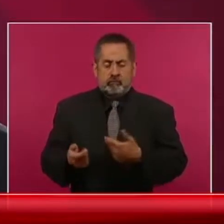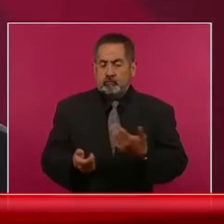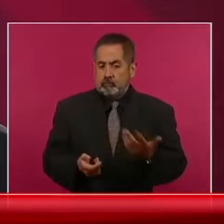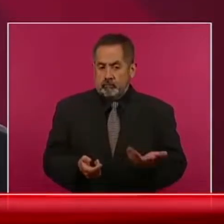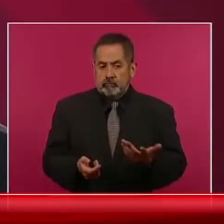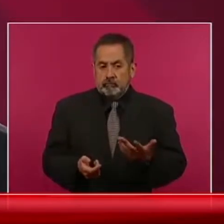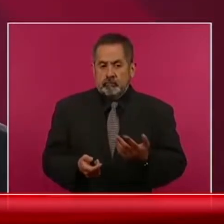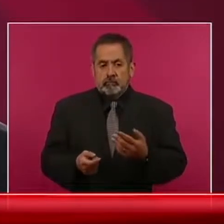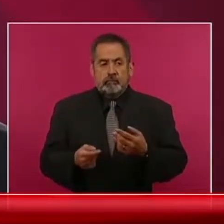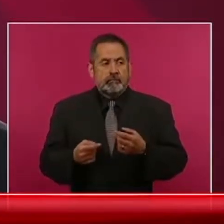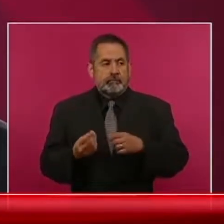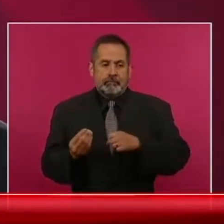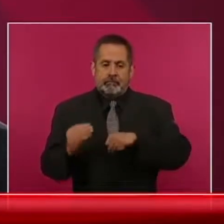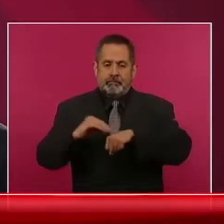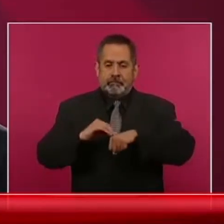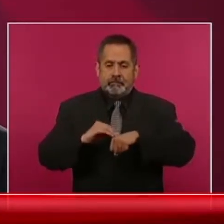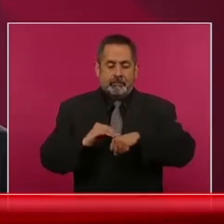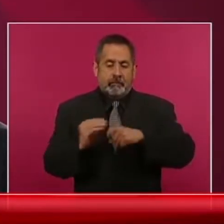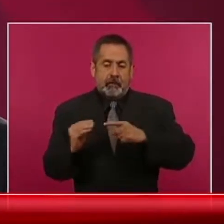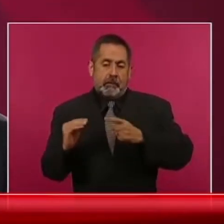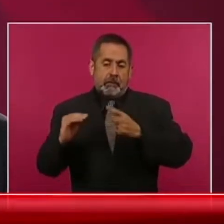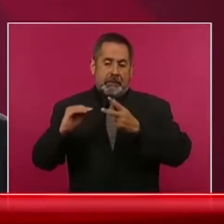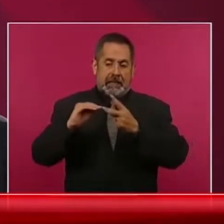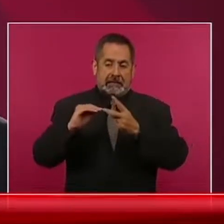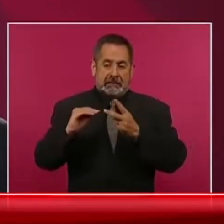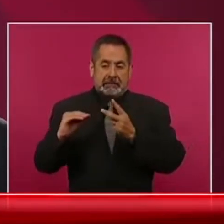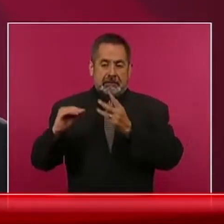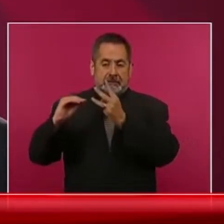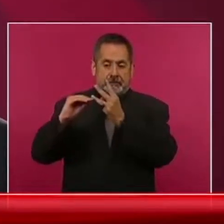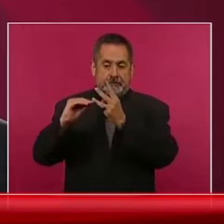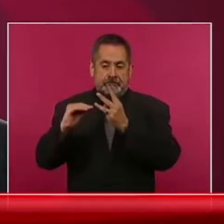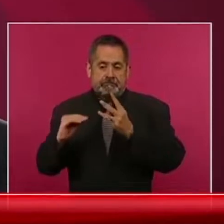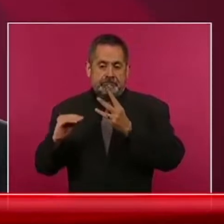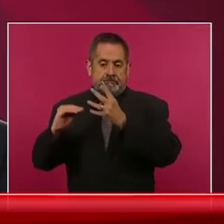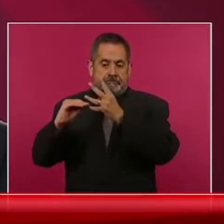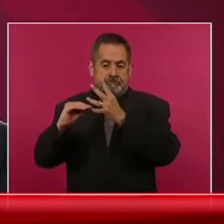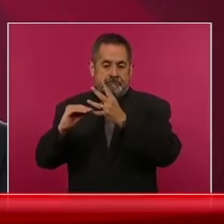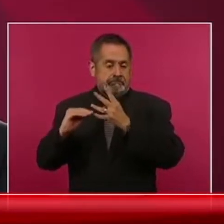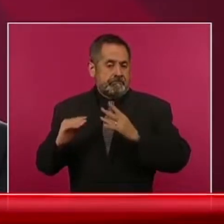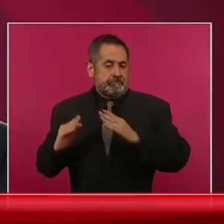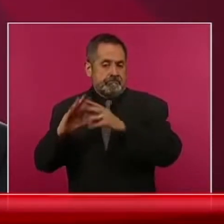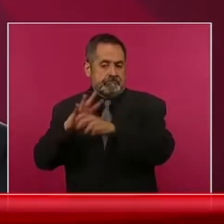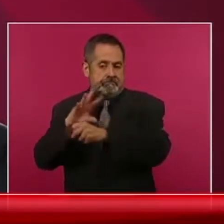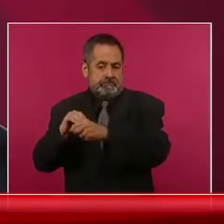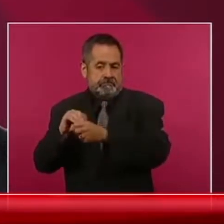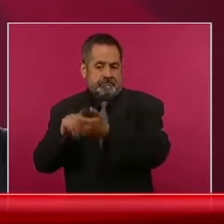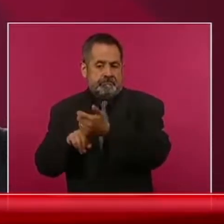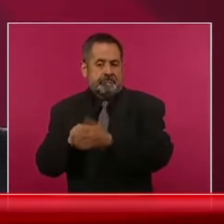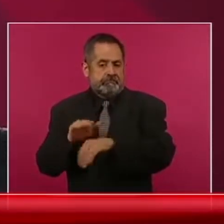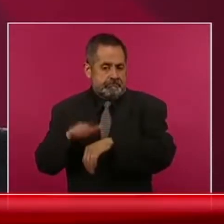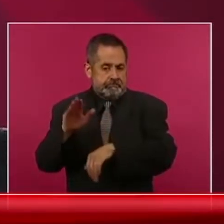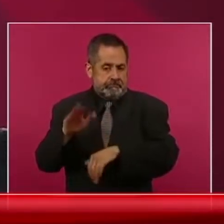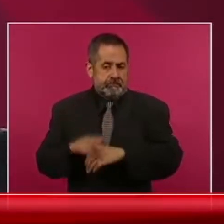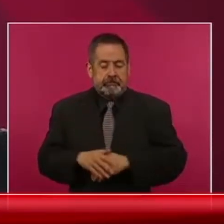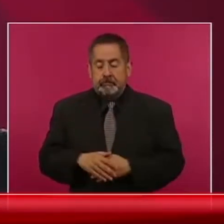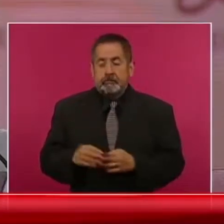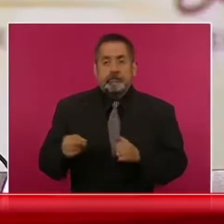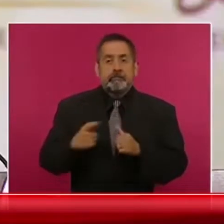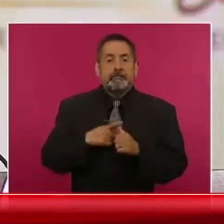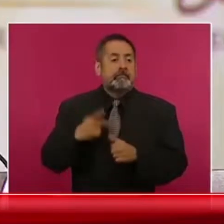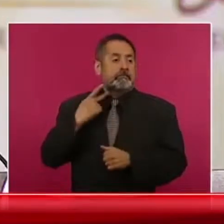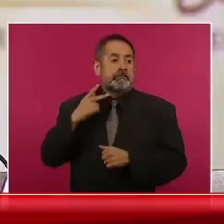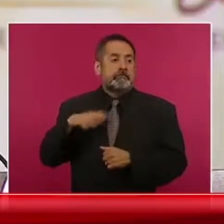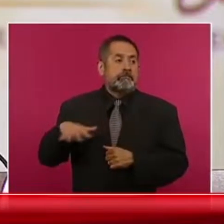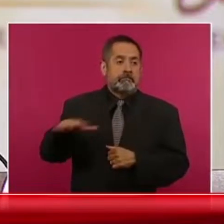piramidación, si ustedes quieren así, de la política general y después los